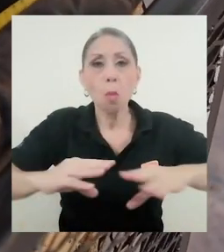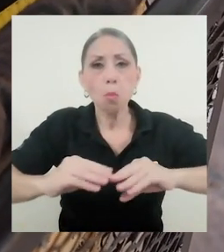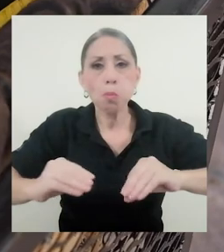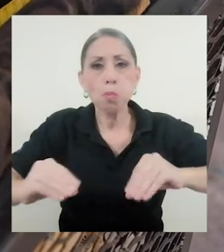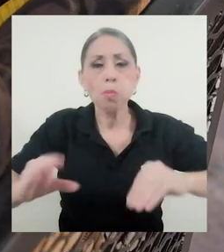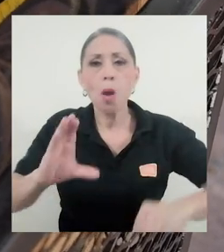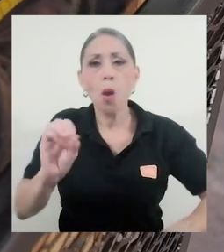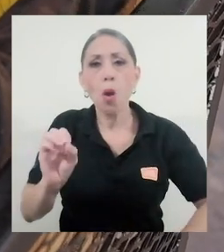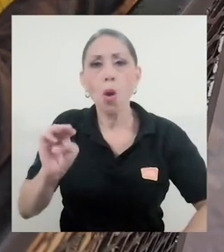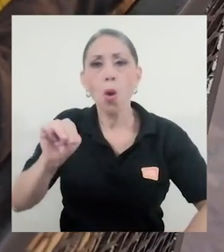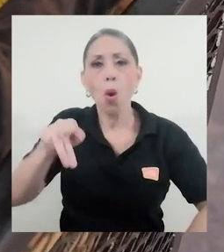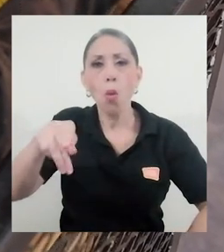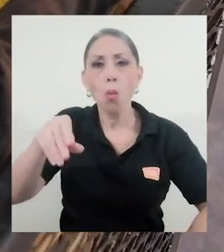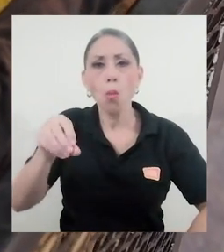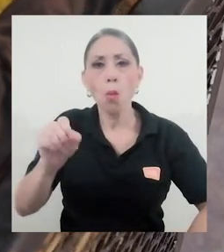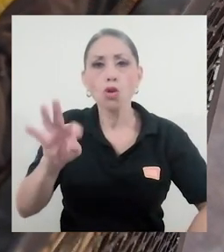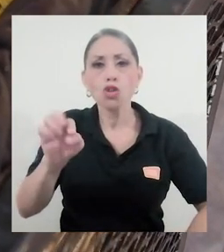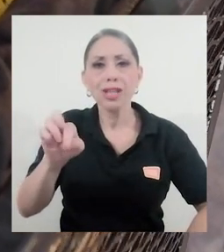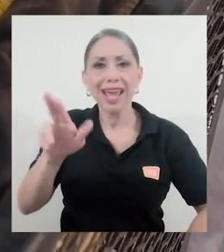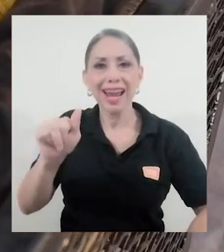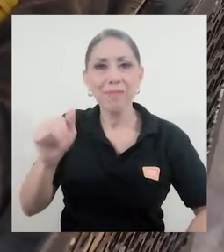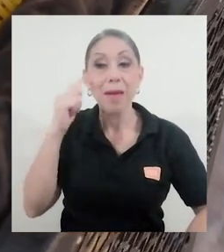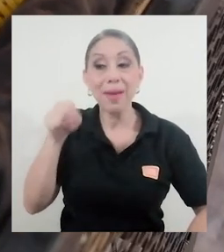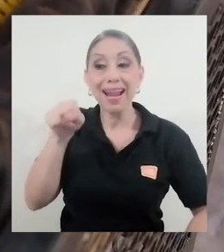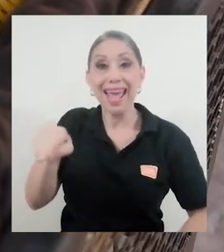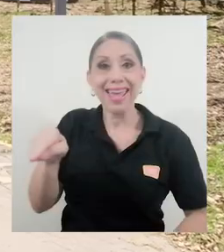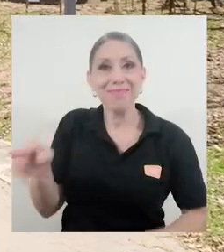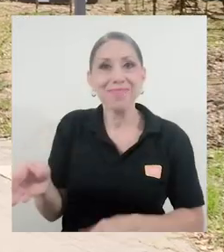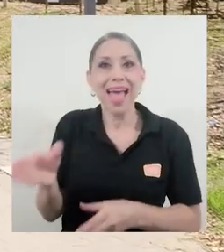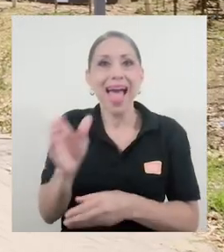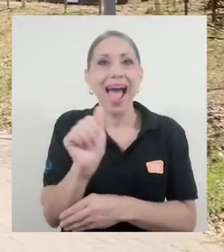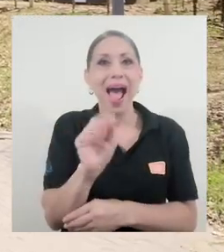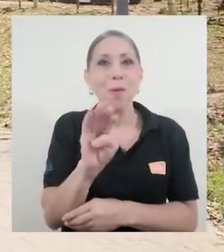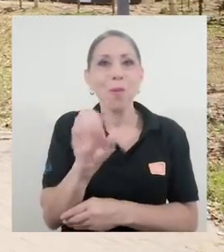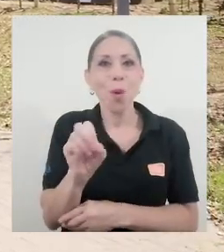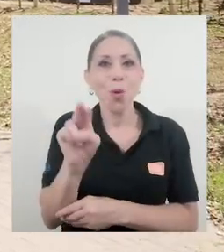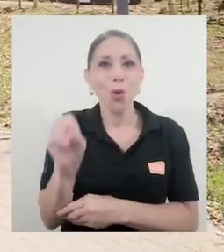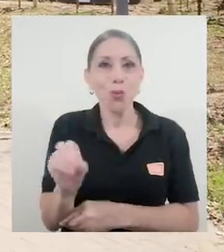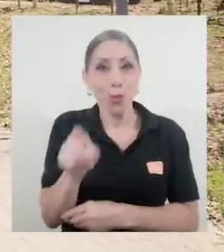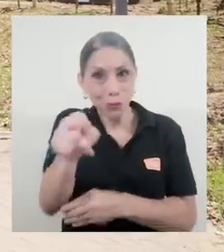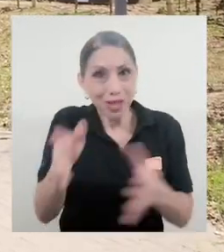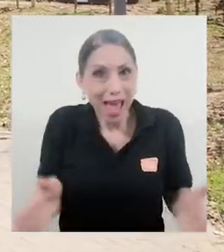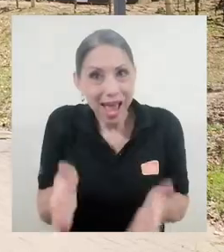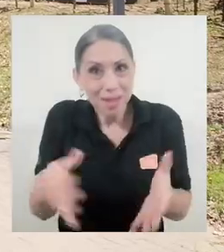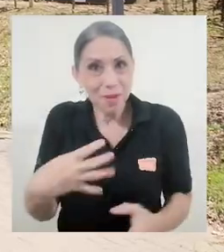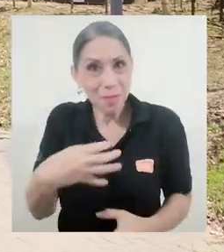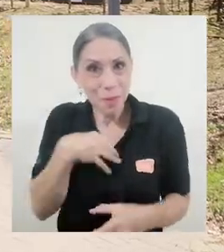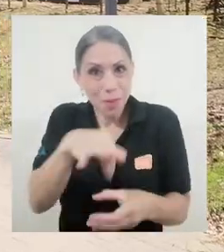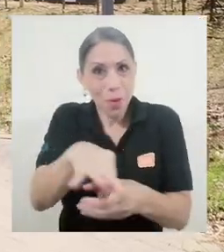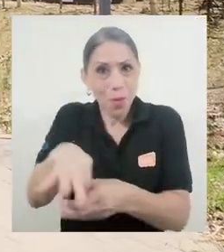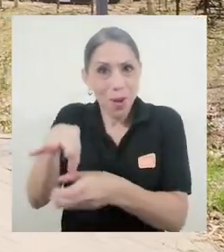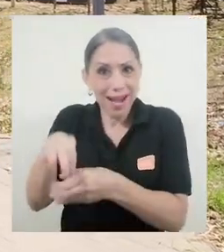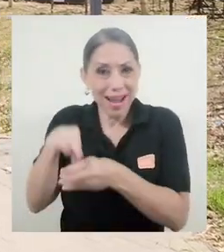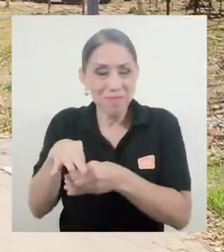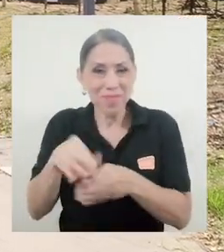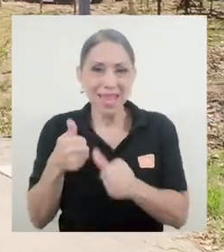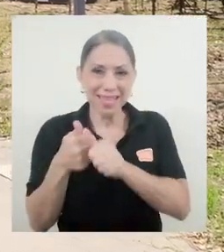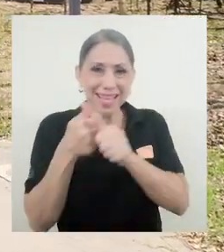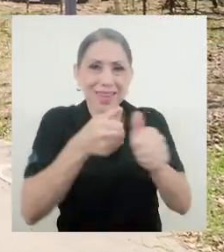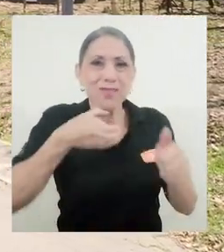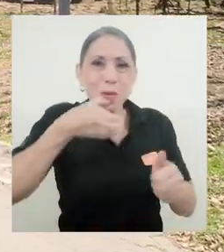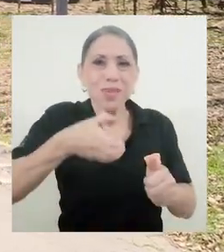para obtener de allí el abono para la huerta. Anímese a crear su propia huerta y a seguir las